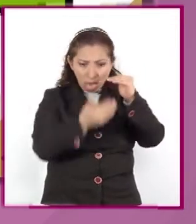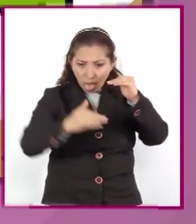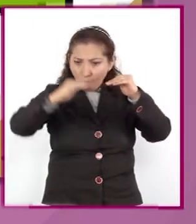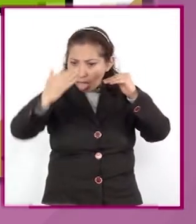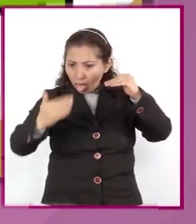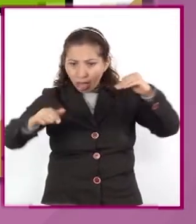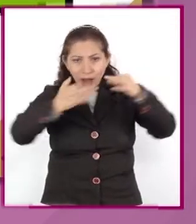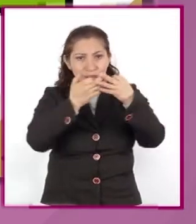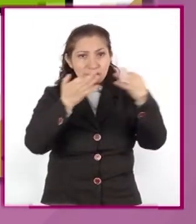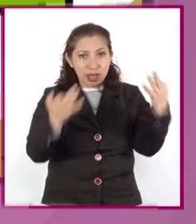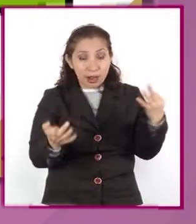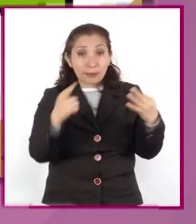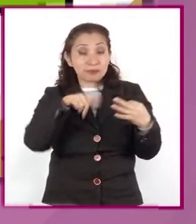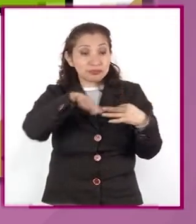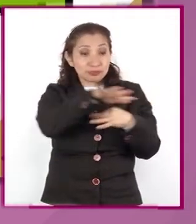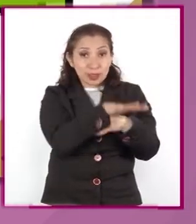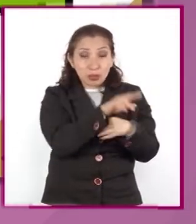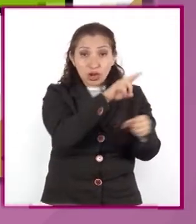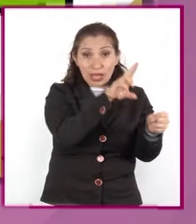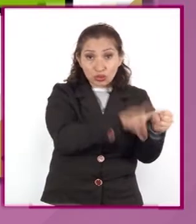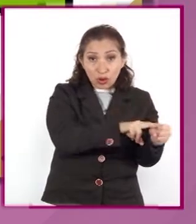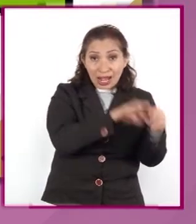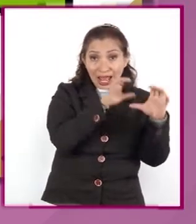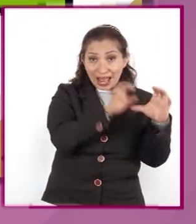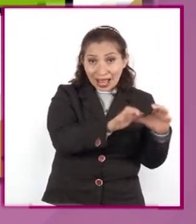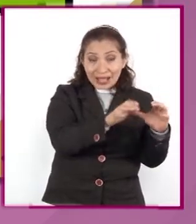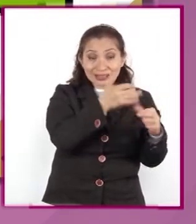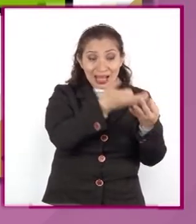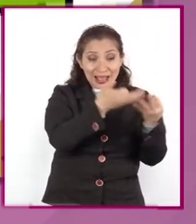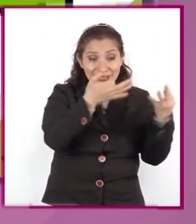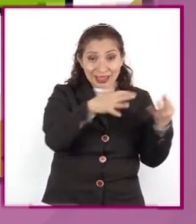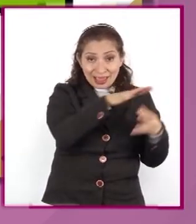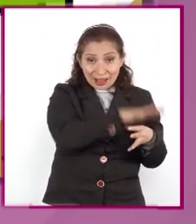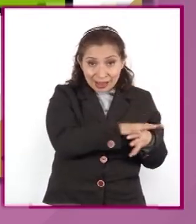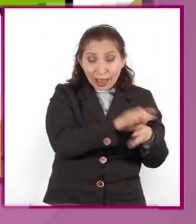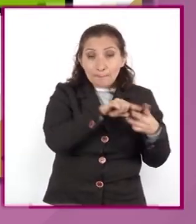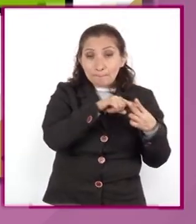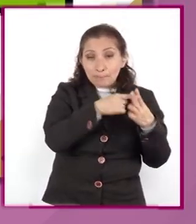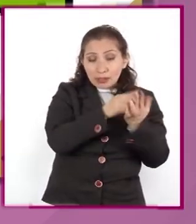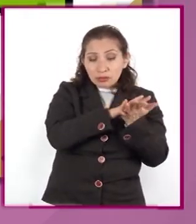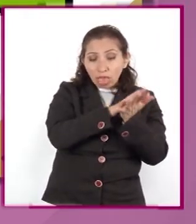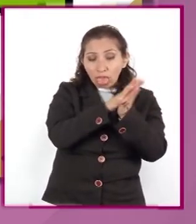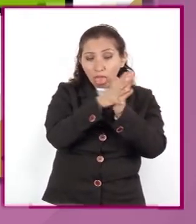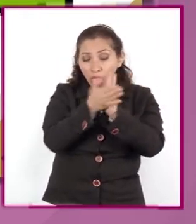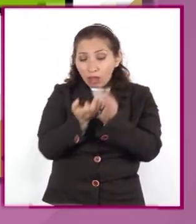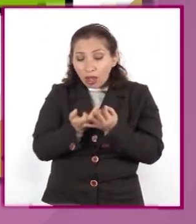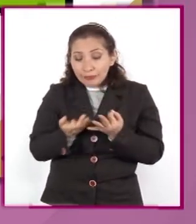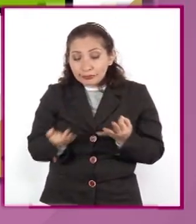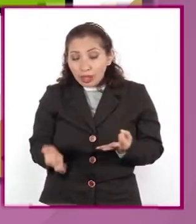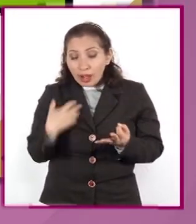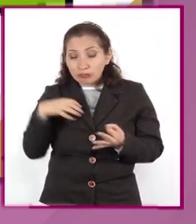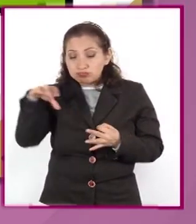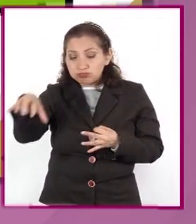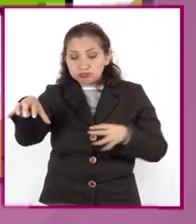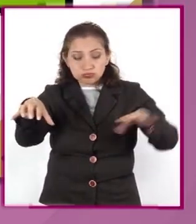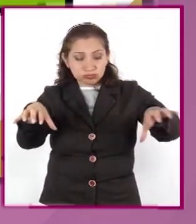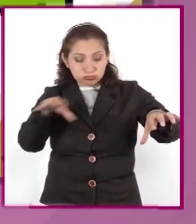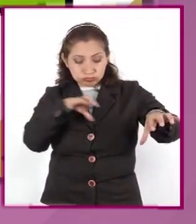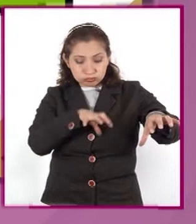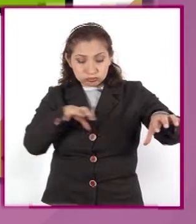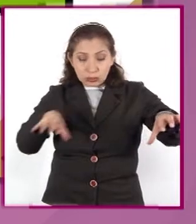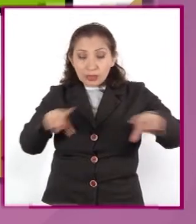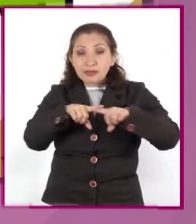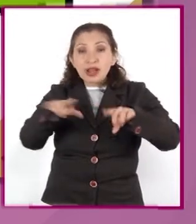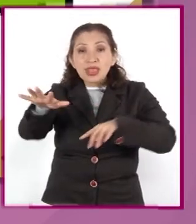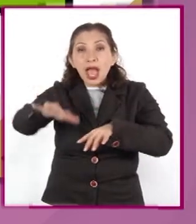interacción entre los componentes naturales del espacio geográfico origina que en la Tierra se distribuyan distintos